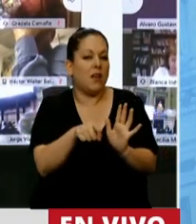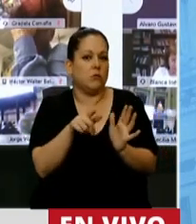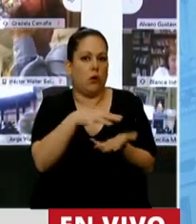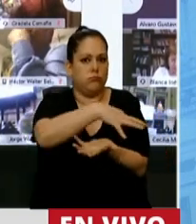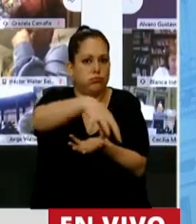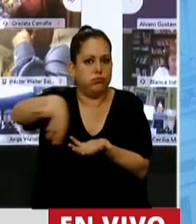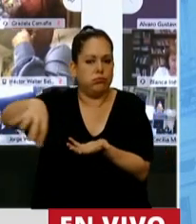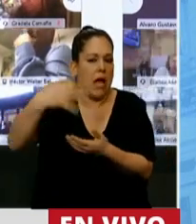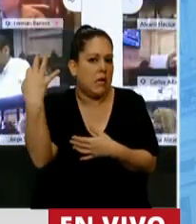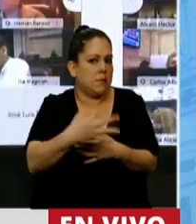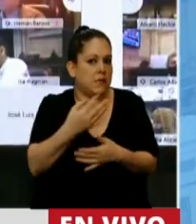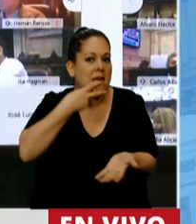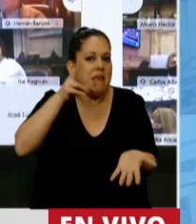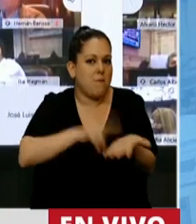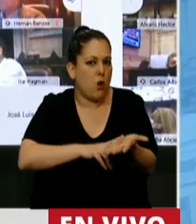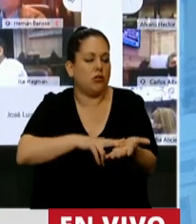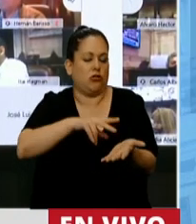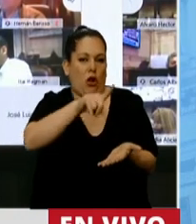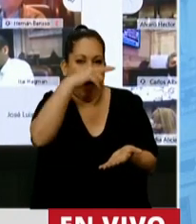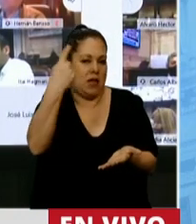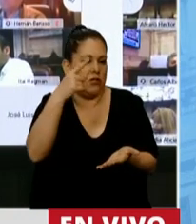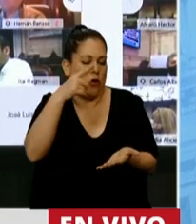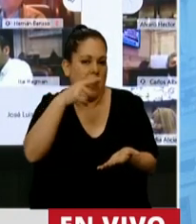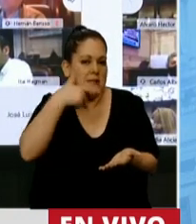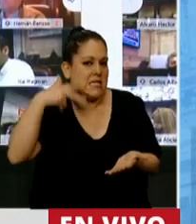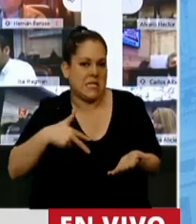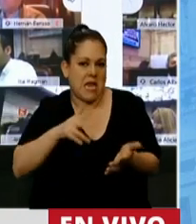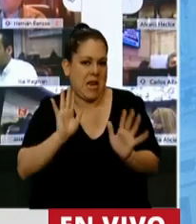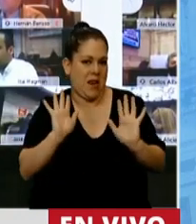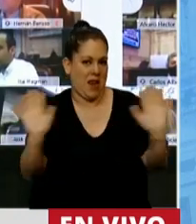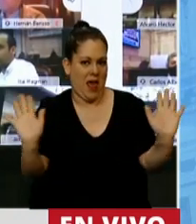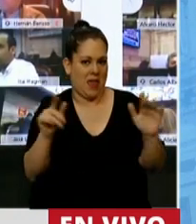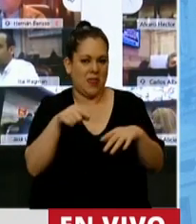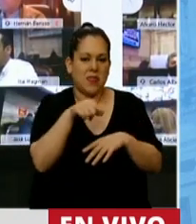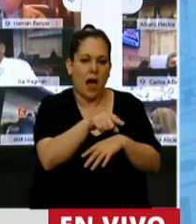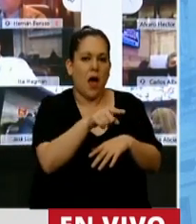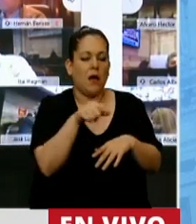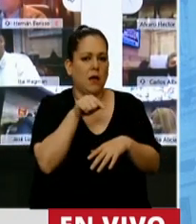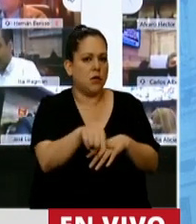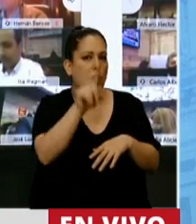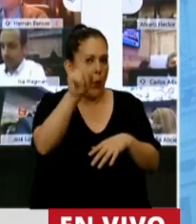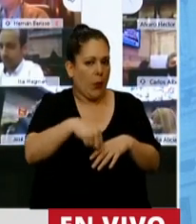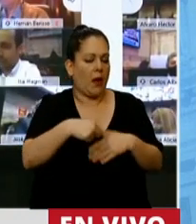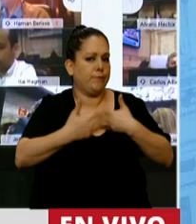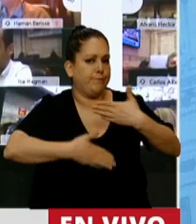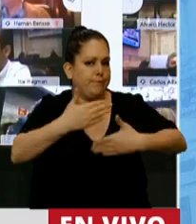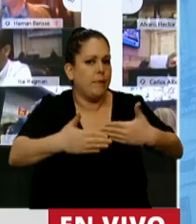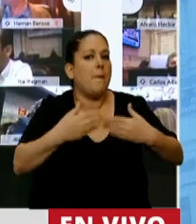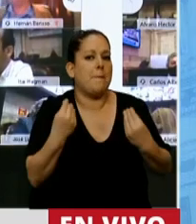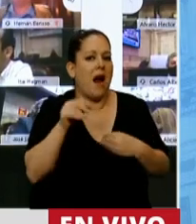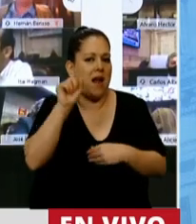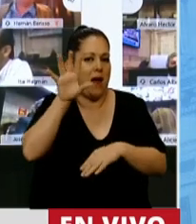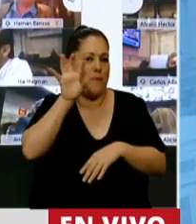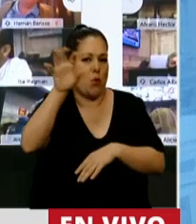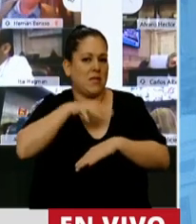especial con eximisión de impuestos nacionales va a significar un antes y un después, después, seguramente en la provincia de